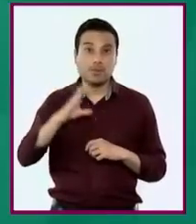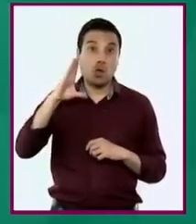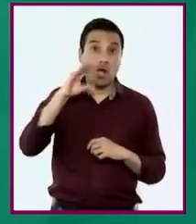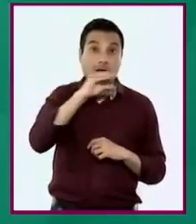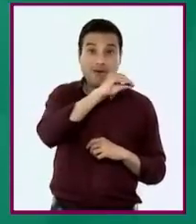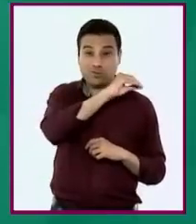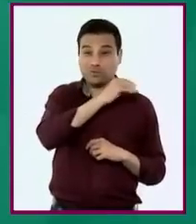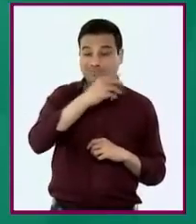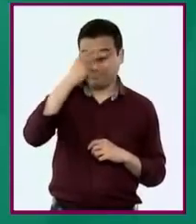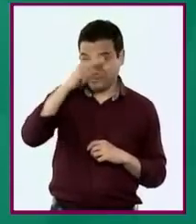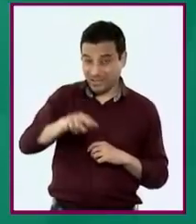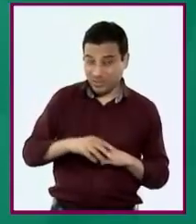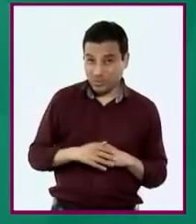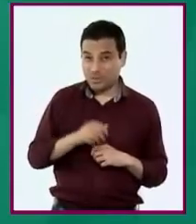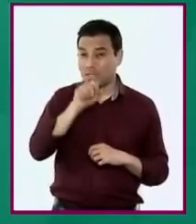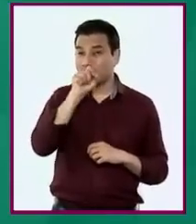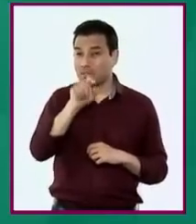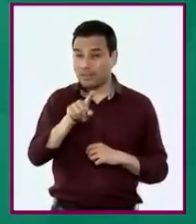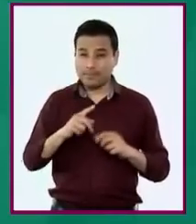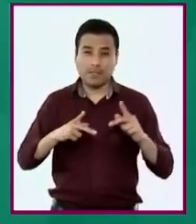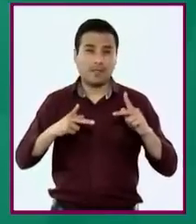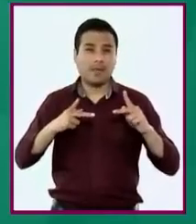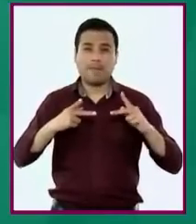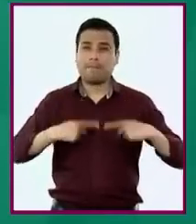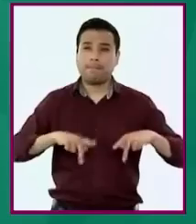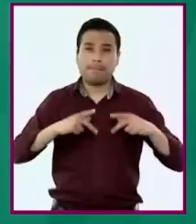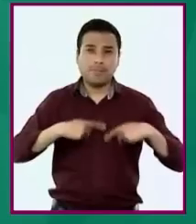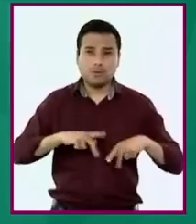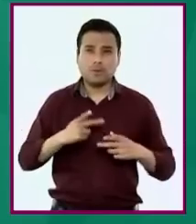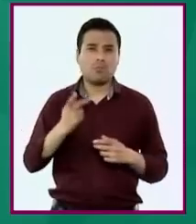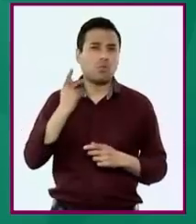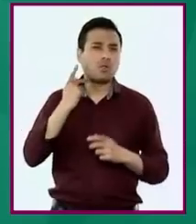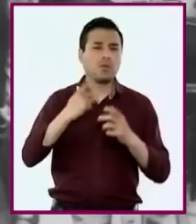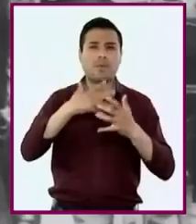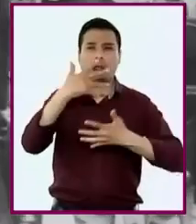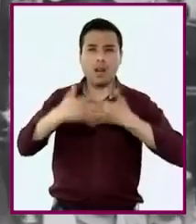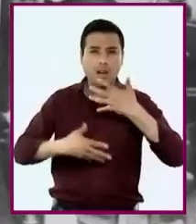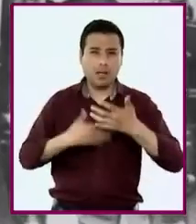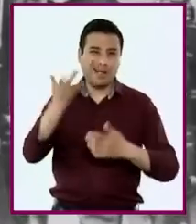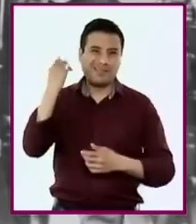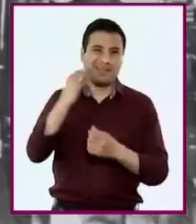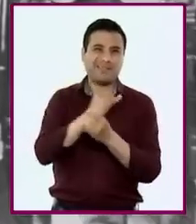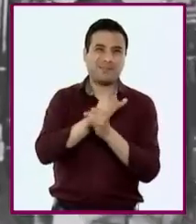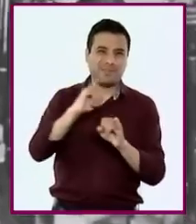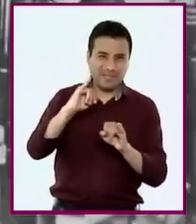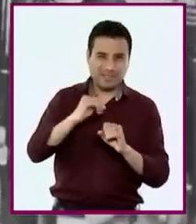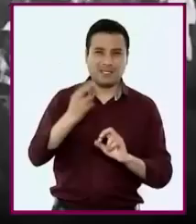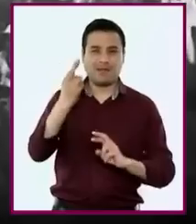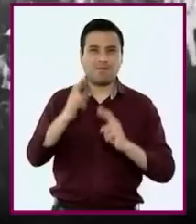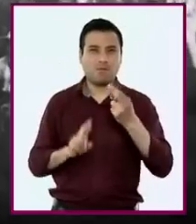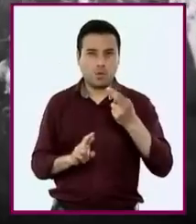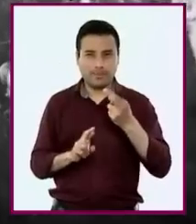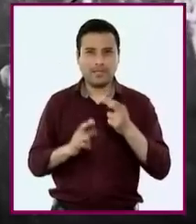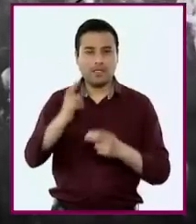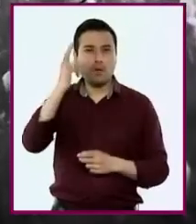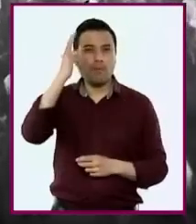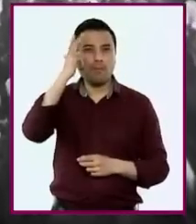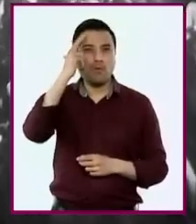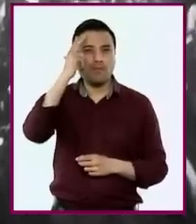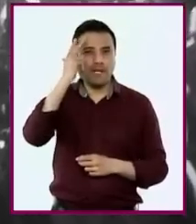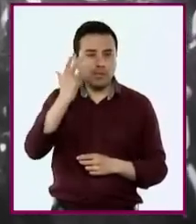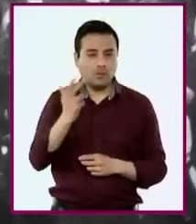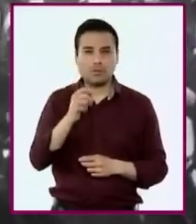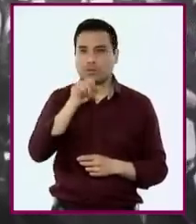y afrodescendientes en los movimientos sociales y políticos como la independencia, la reforma,